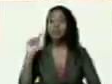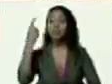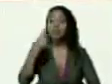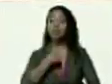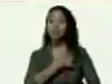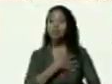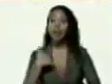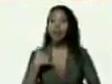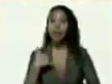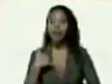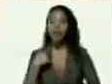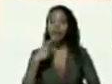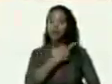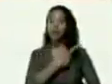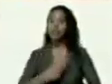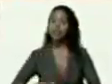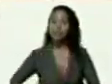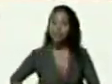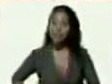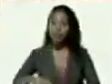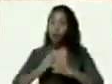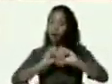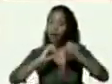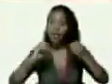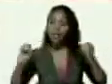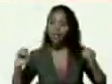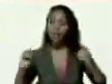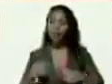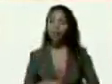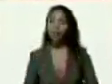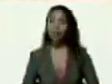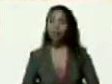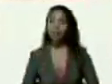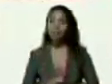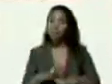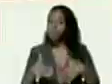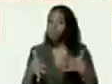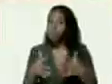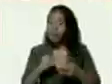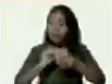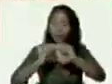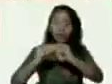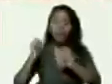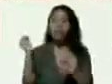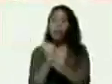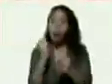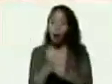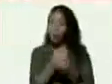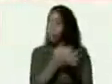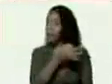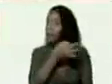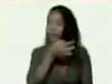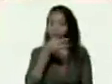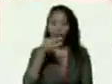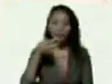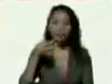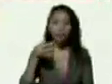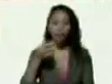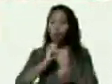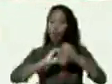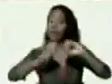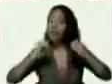nuestro vicepresidente de organización el cual ha hecho un trabajo extraordinario de